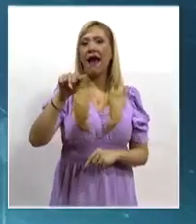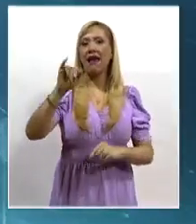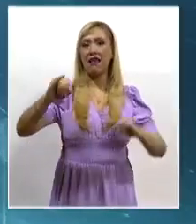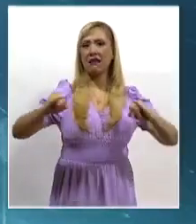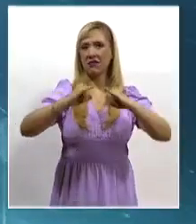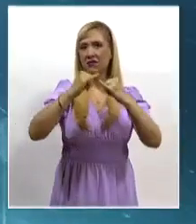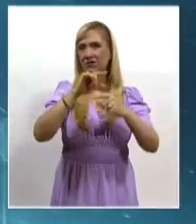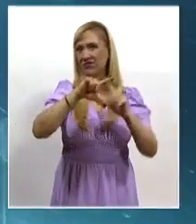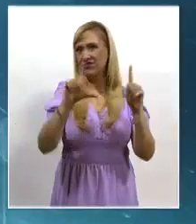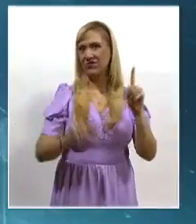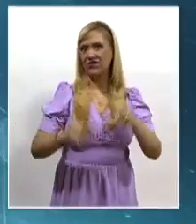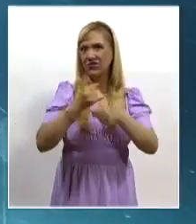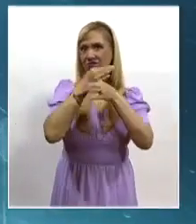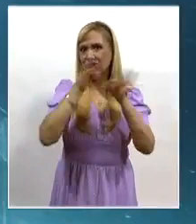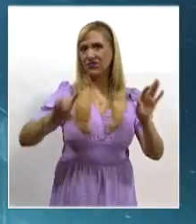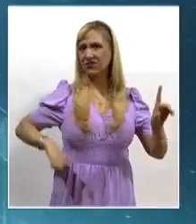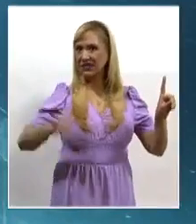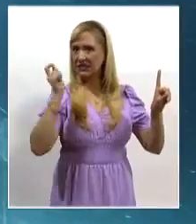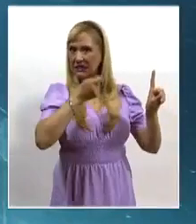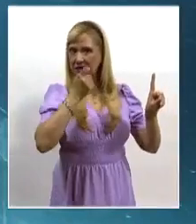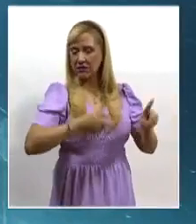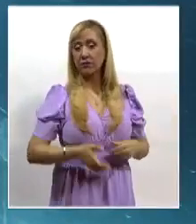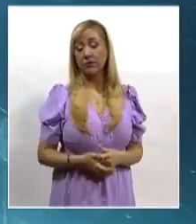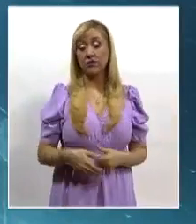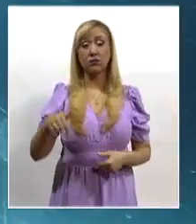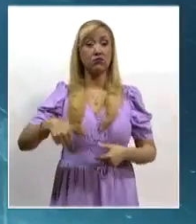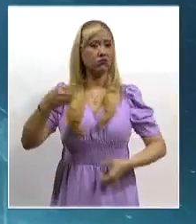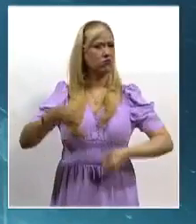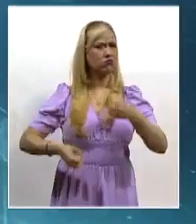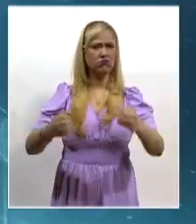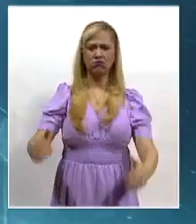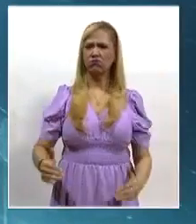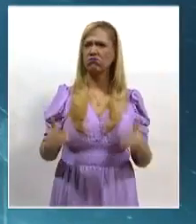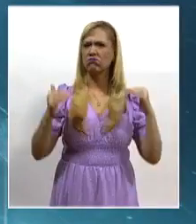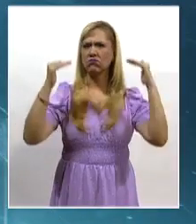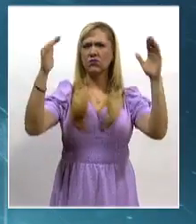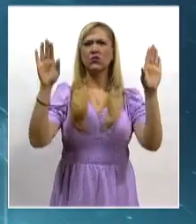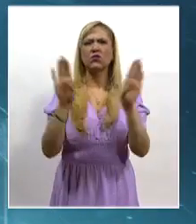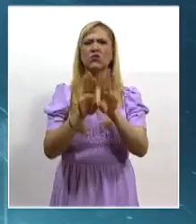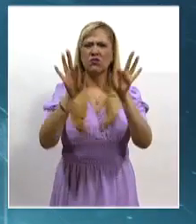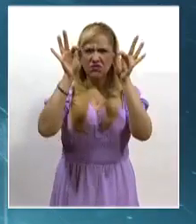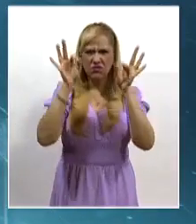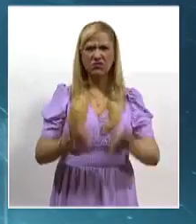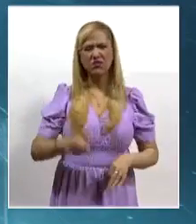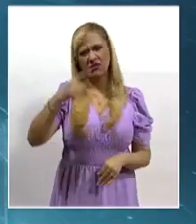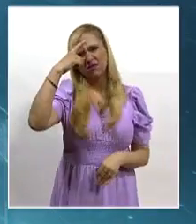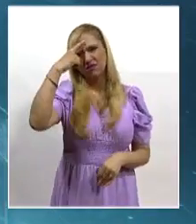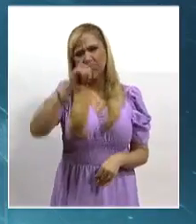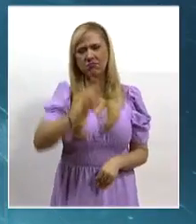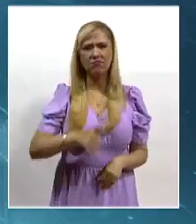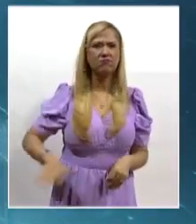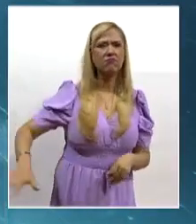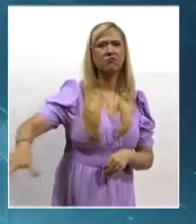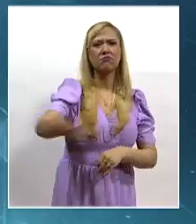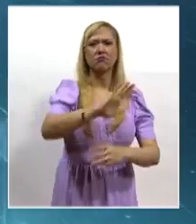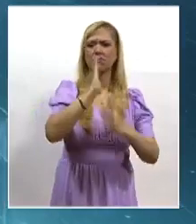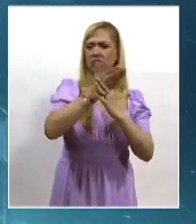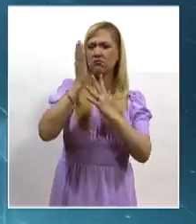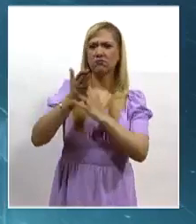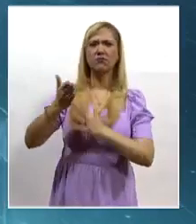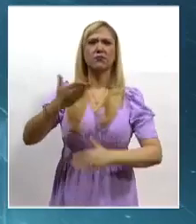La Corte se ha consolidado como tribunal constitucional y en un auténtico factor en el equilibrio de poderes,